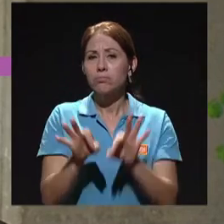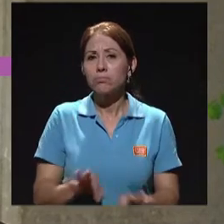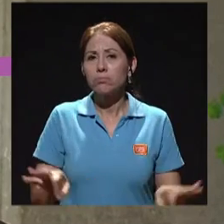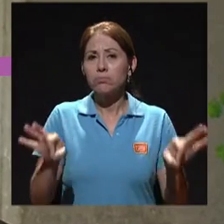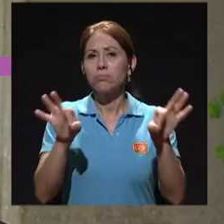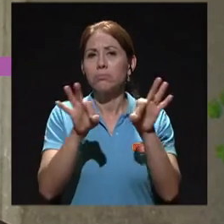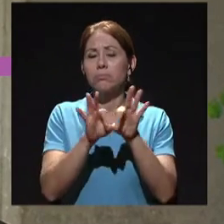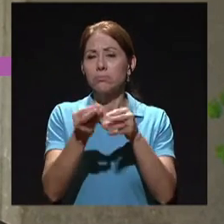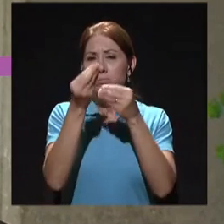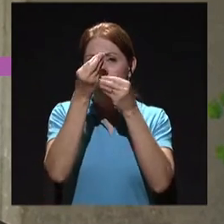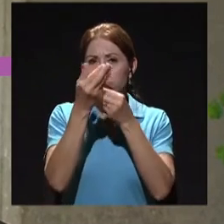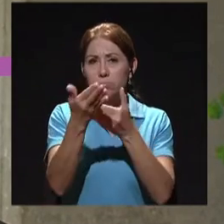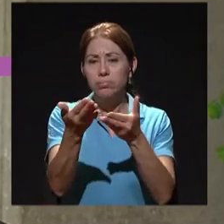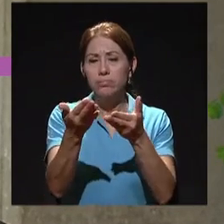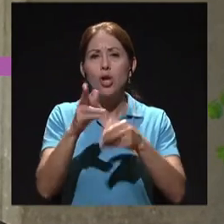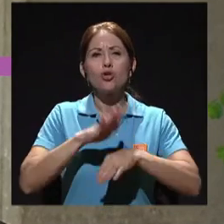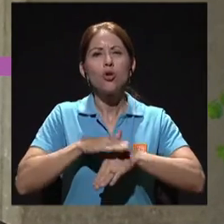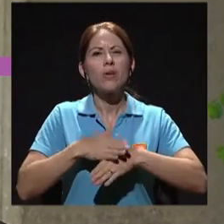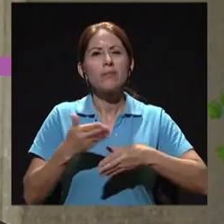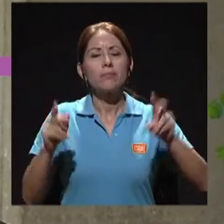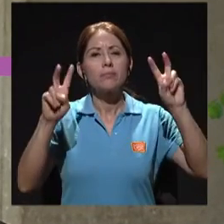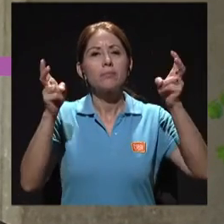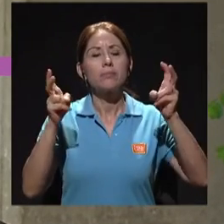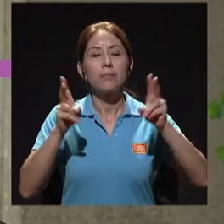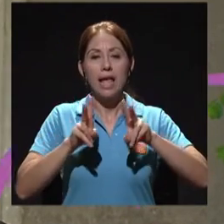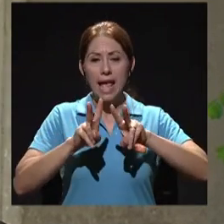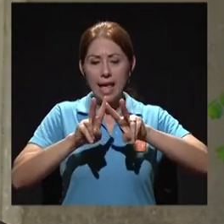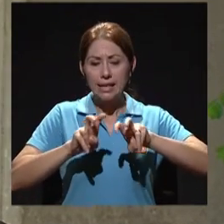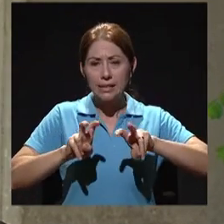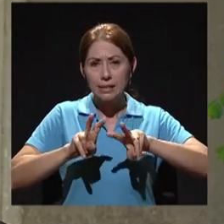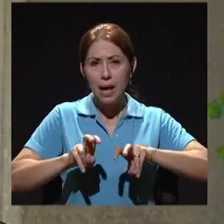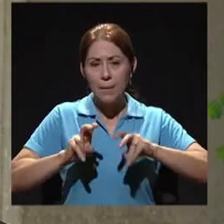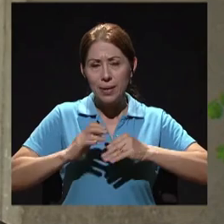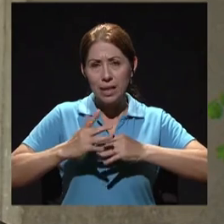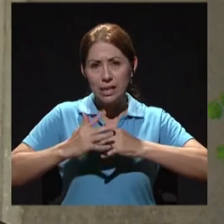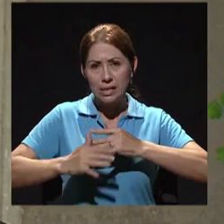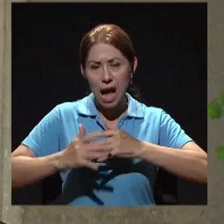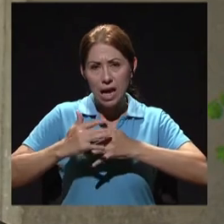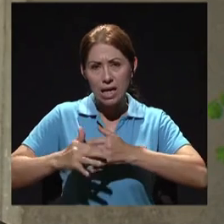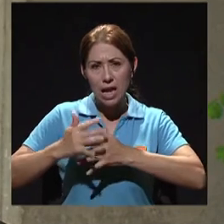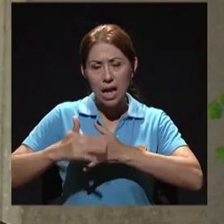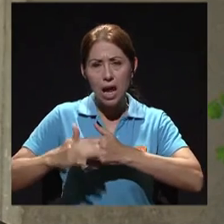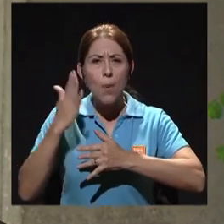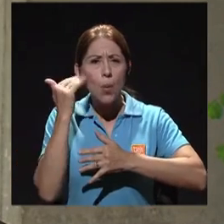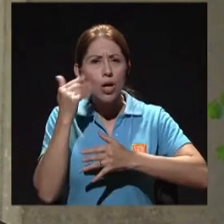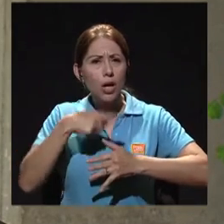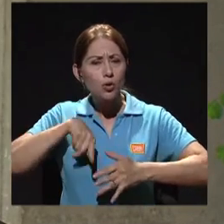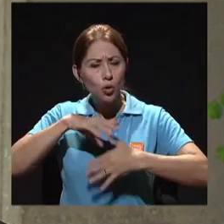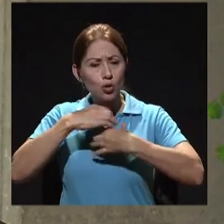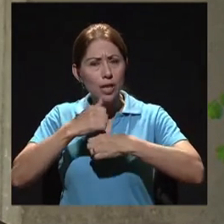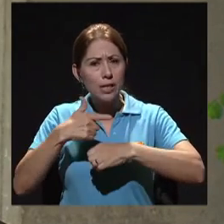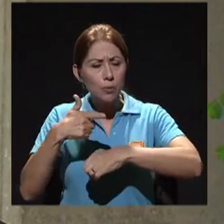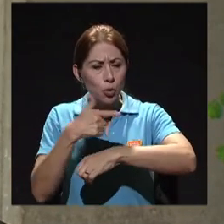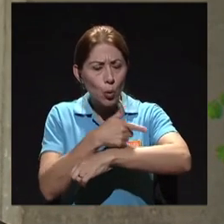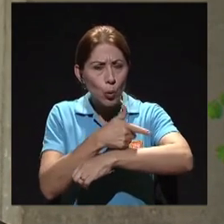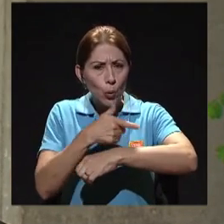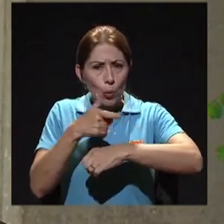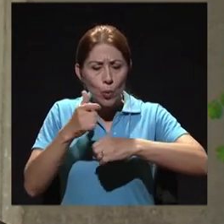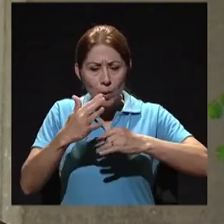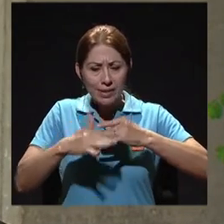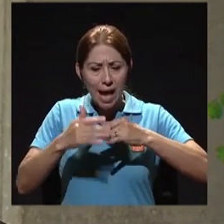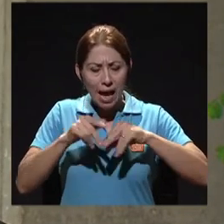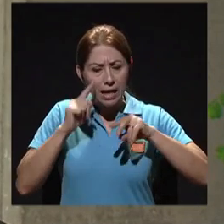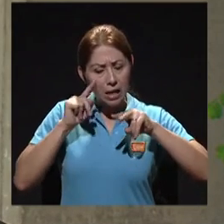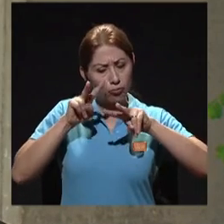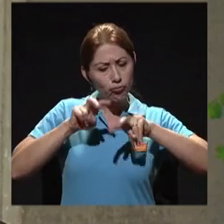importante, acerca del examen de sangre, qué es el examen de sangre, por qué hacemos un examen de sangre, qué nos